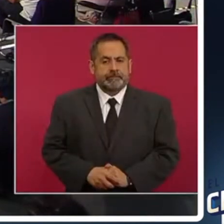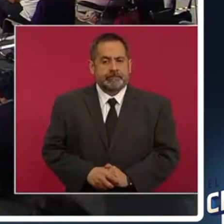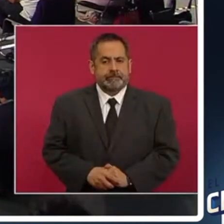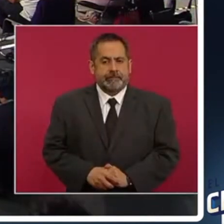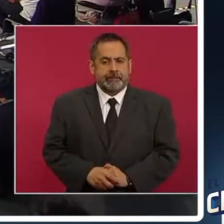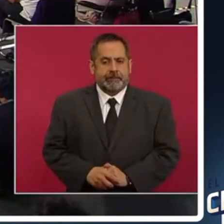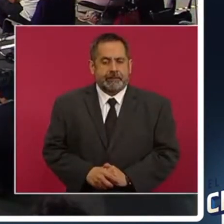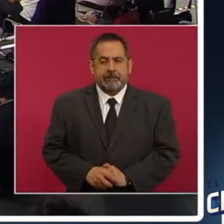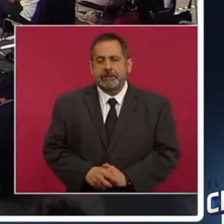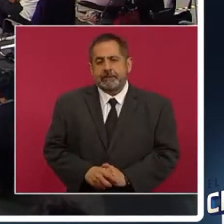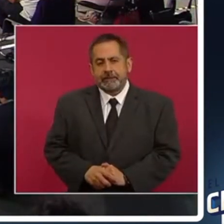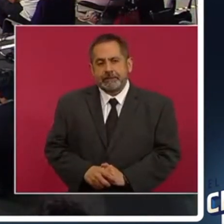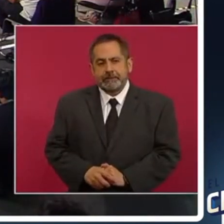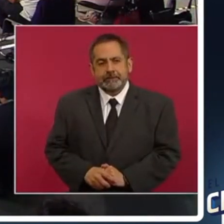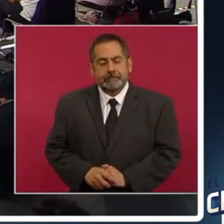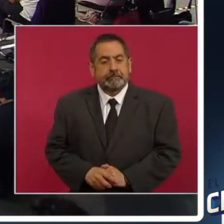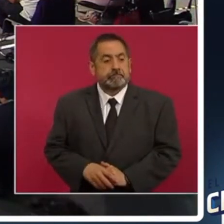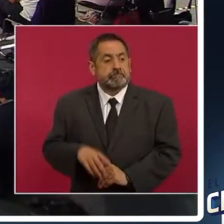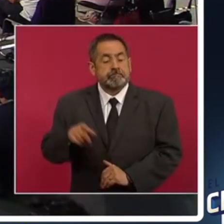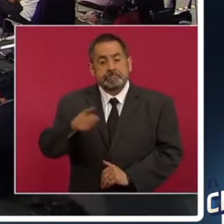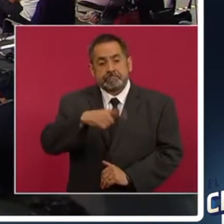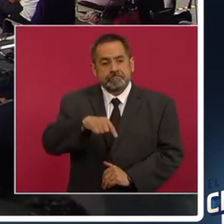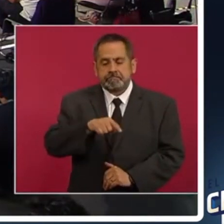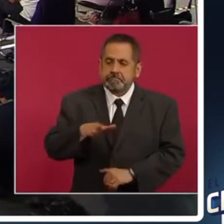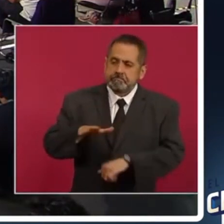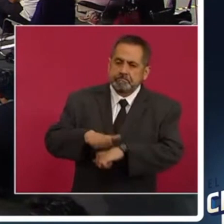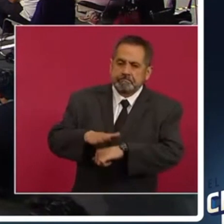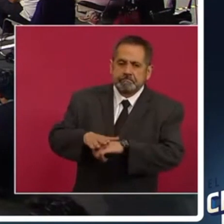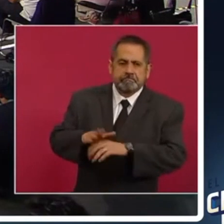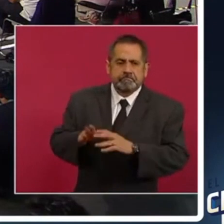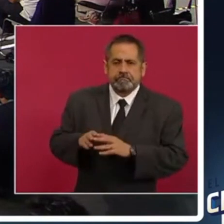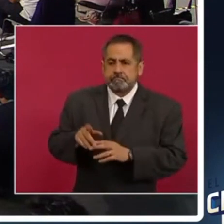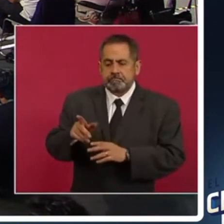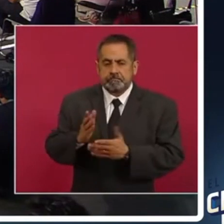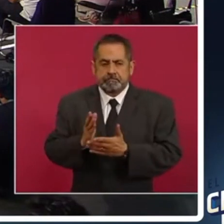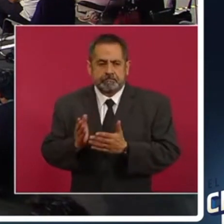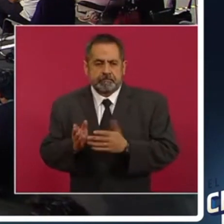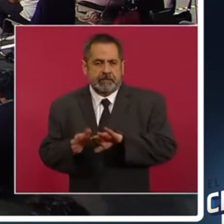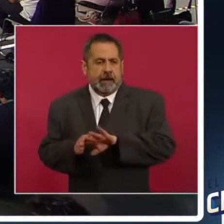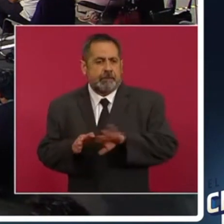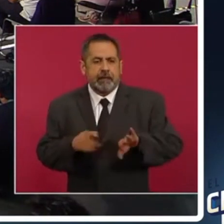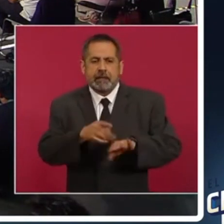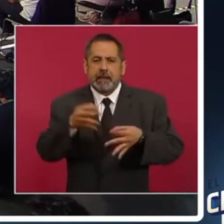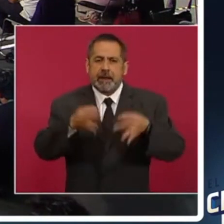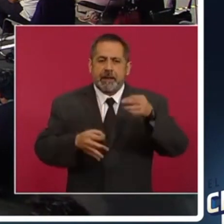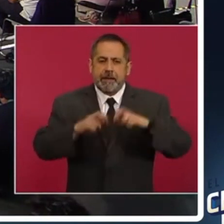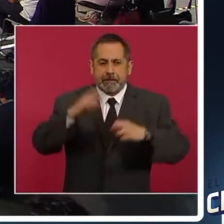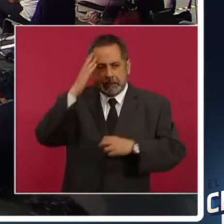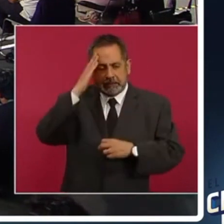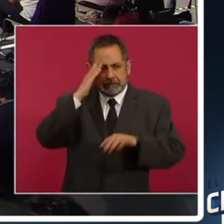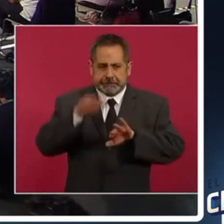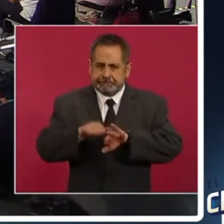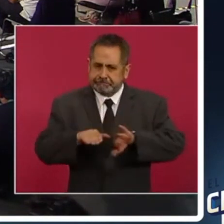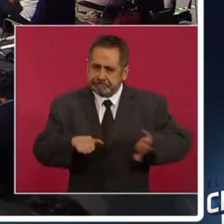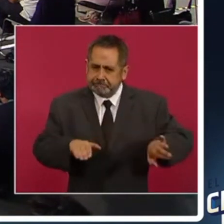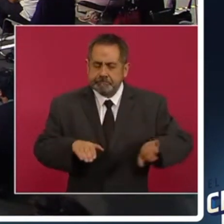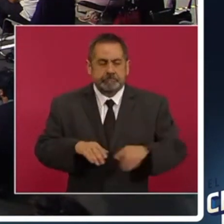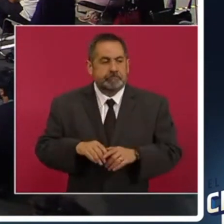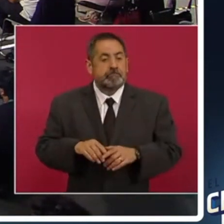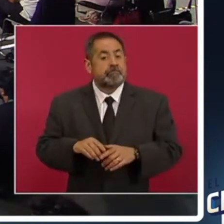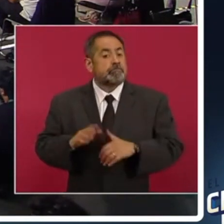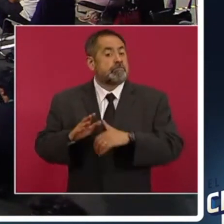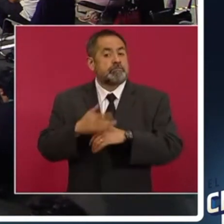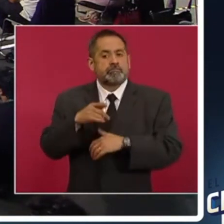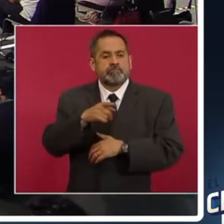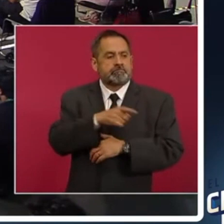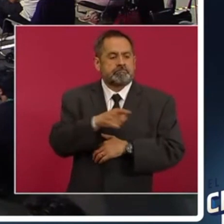se excuse, que se deje de lado la participación de la ministra en este caso, ya que argumentan que hay